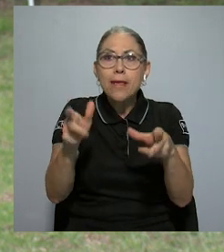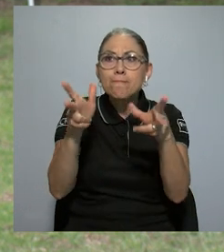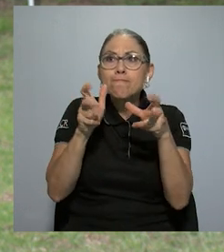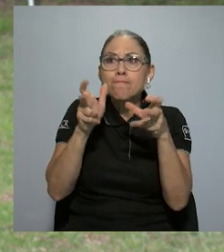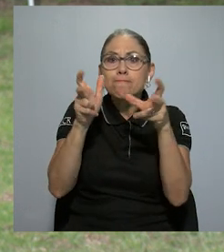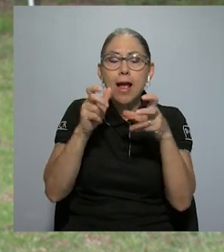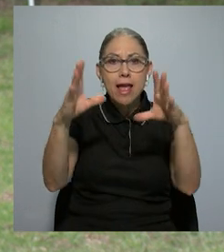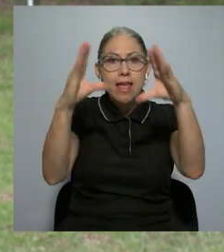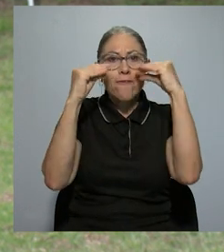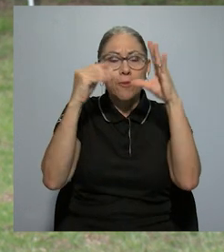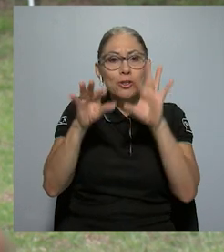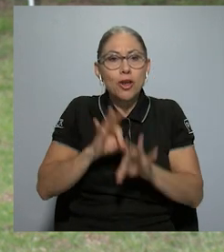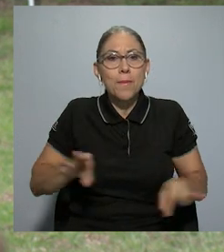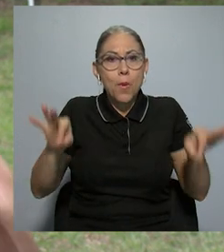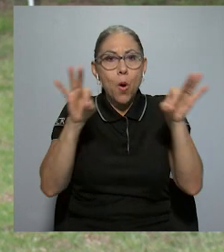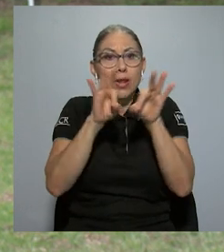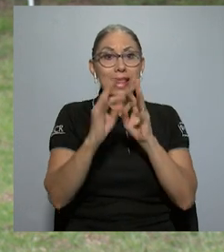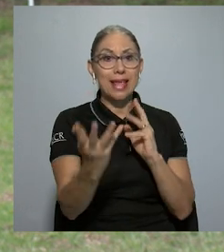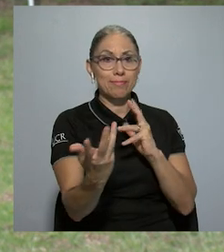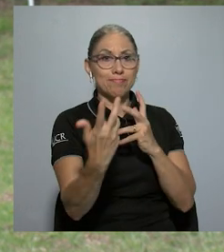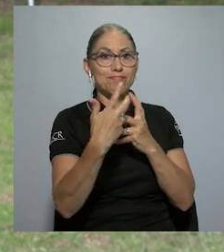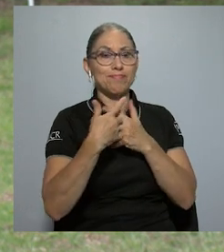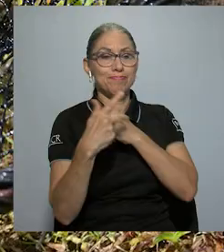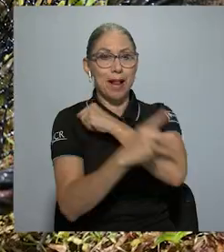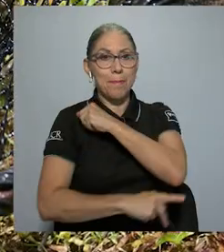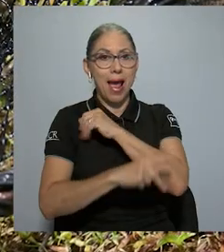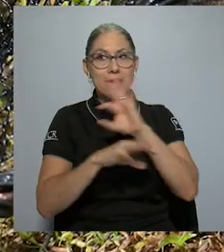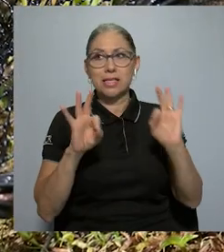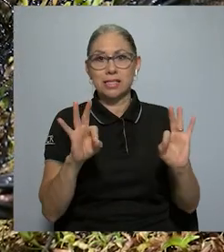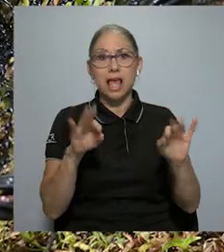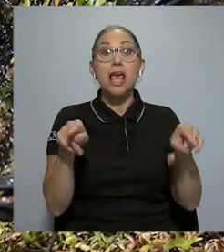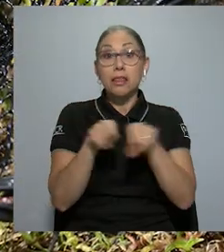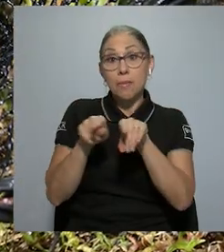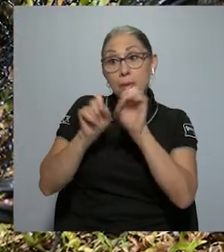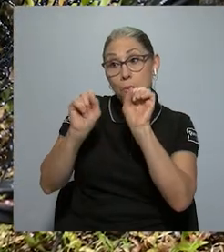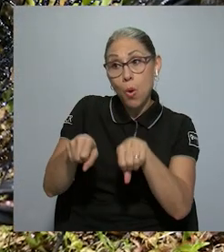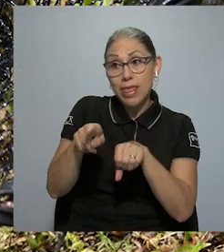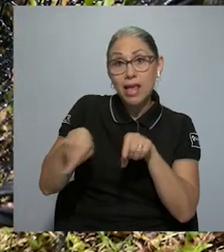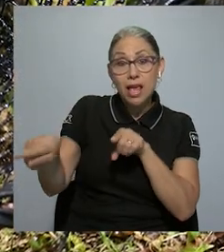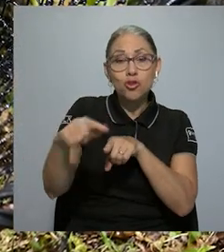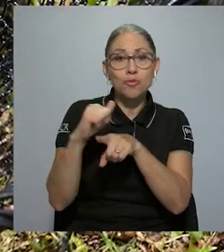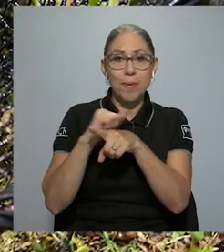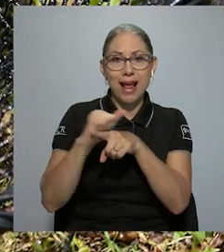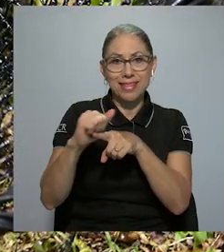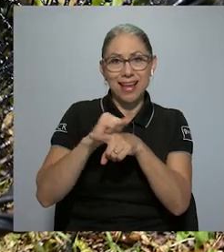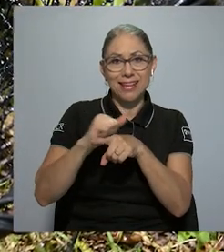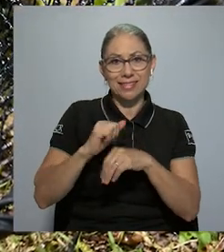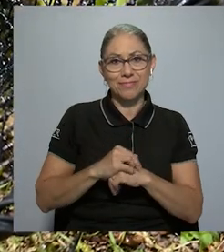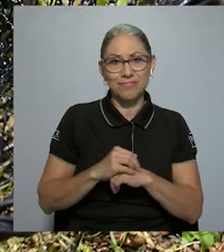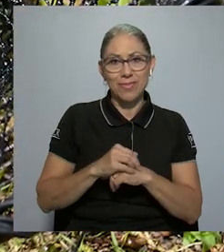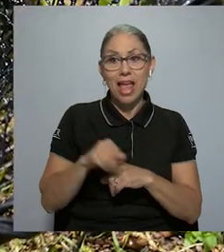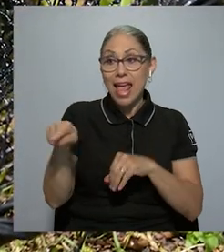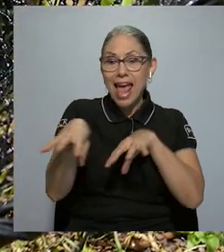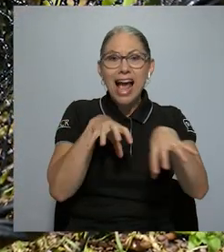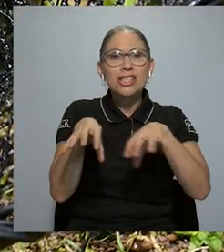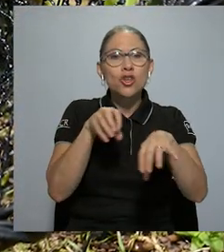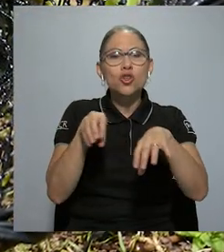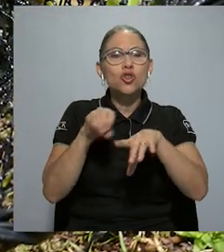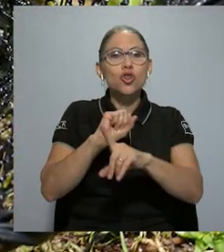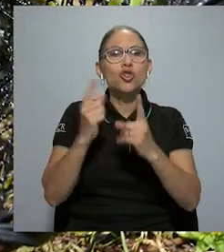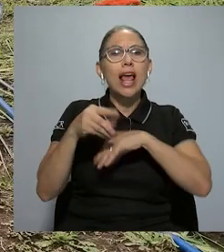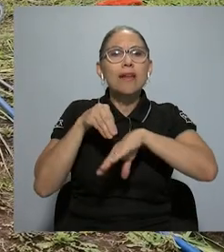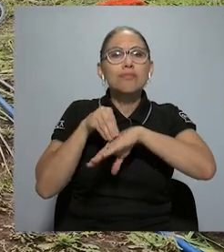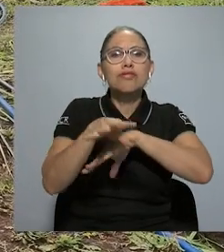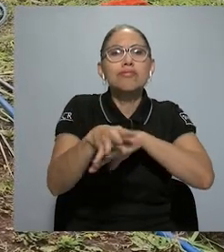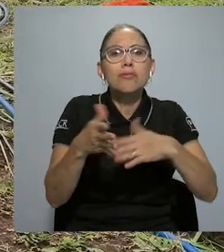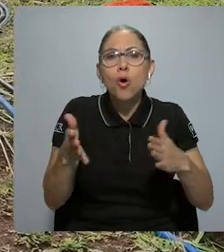información relevante y sobre todo adaptada a las condiciones del país, pero también pueden hacer sus prácticas. La repercusión que tiene de acción social